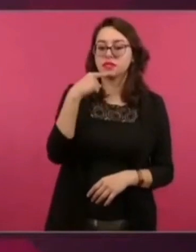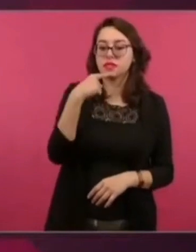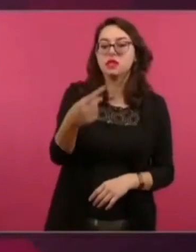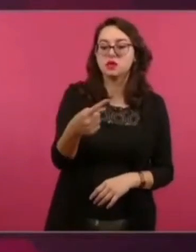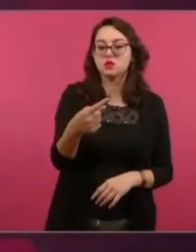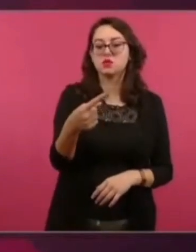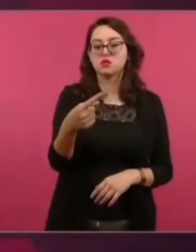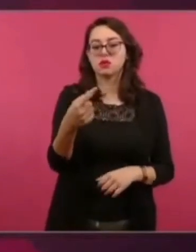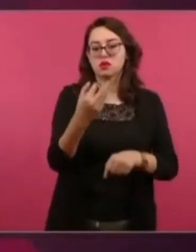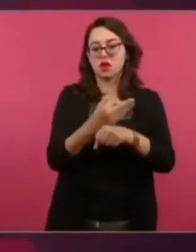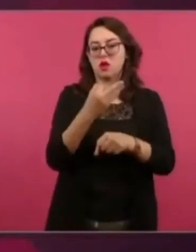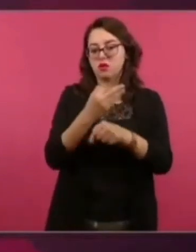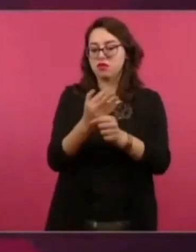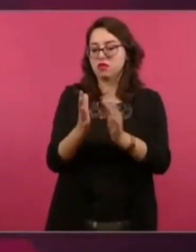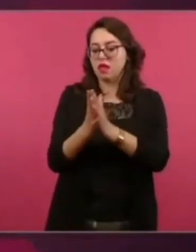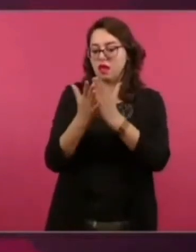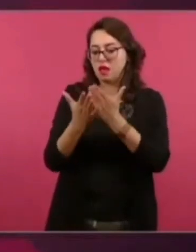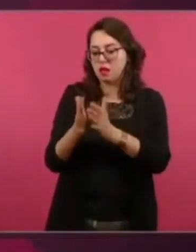sobre eso